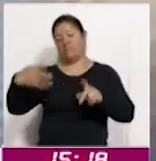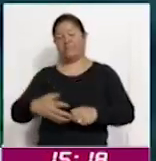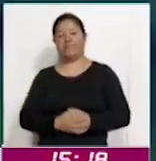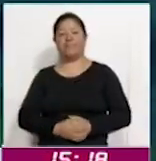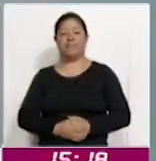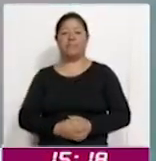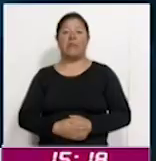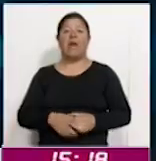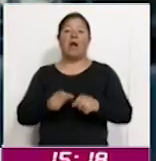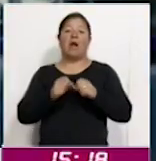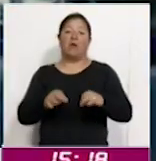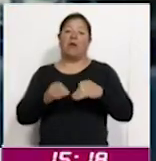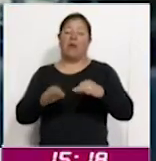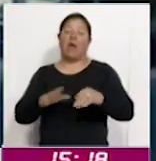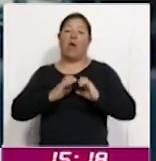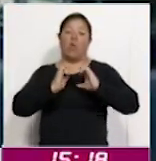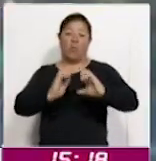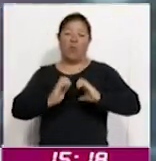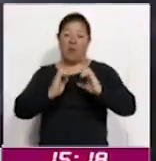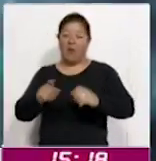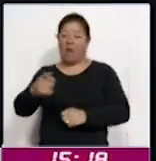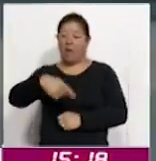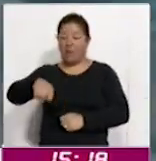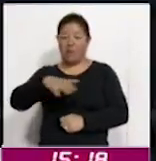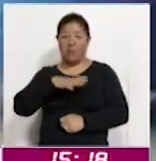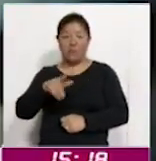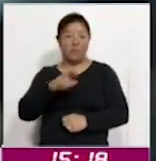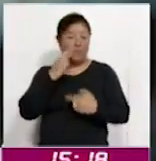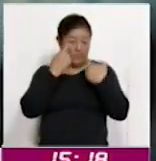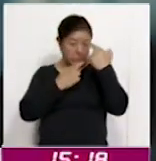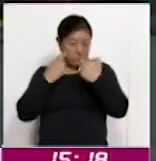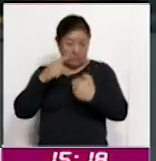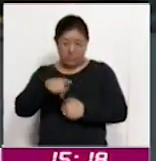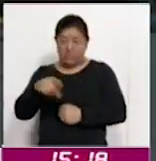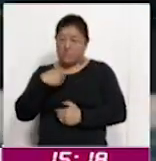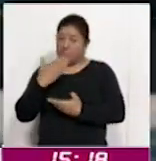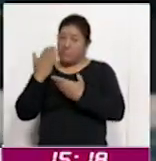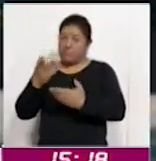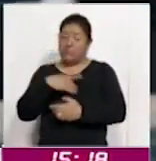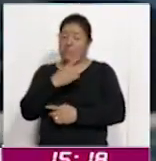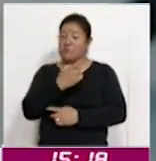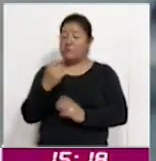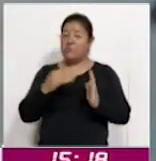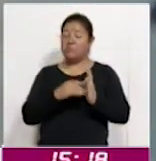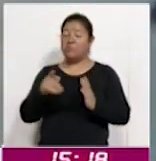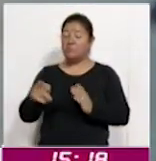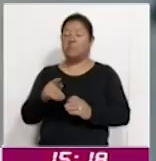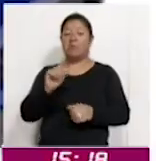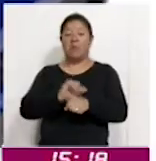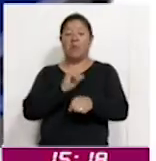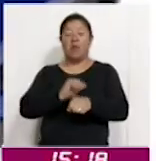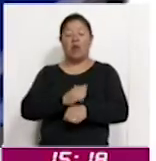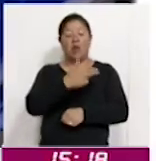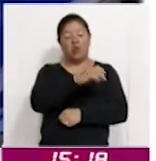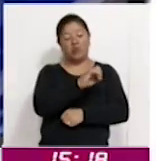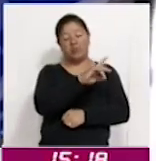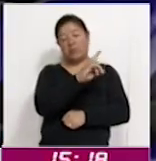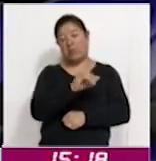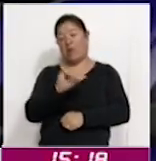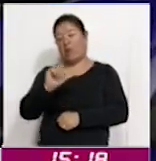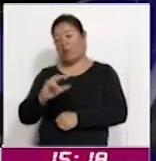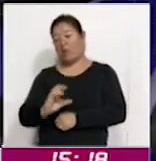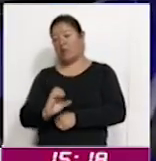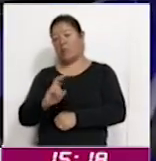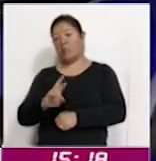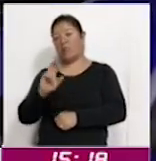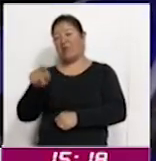La Oficina de Protección al Consumidor hizo un llamado a revisar más de 100.000 vehículos de las marcas Honda de México y Acura, por riesgos asociados